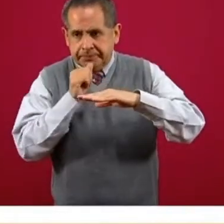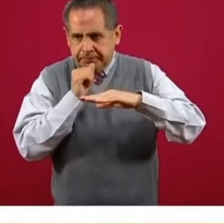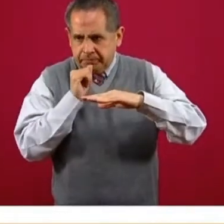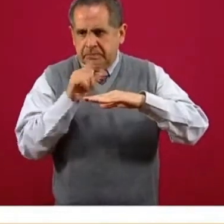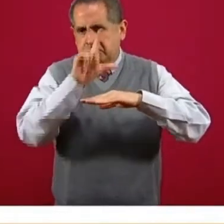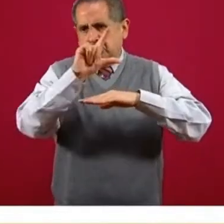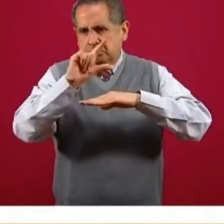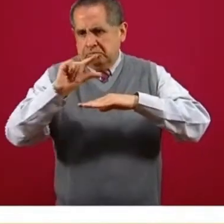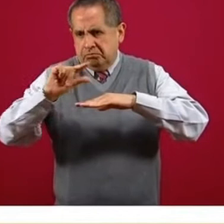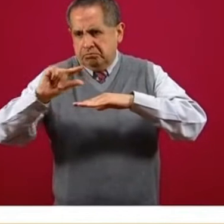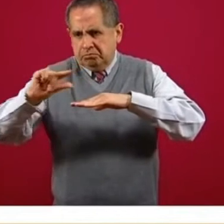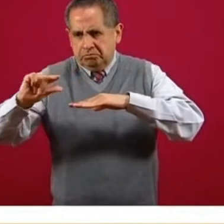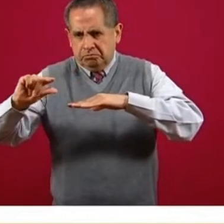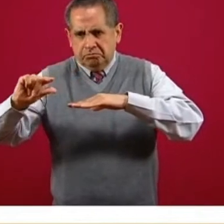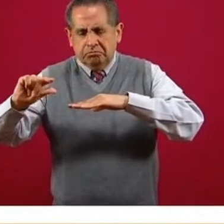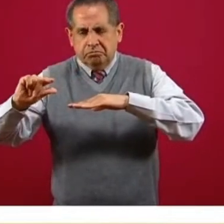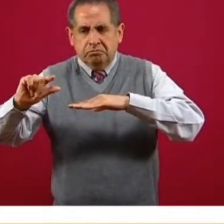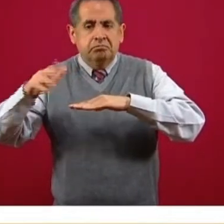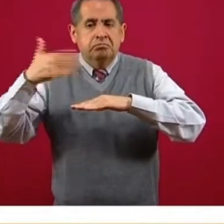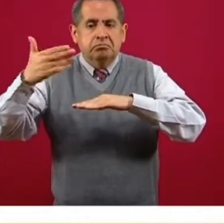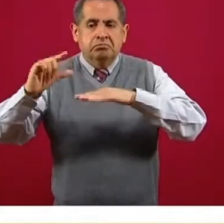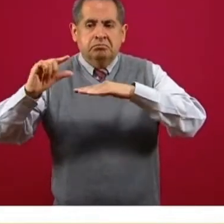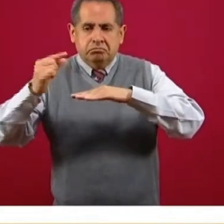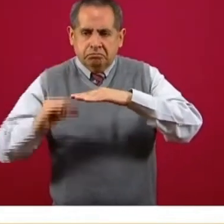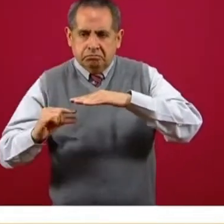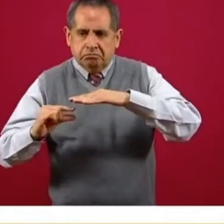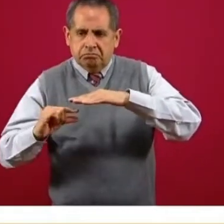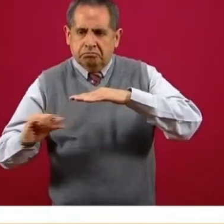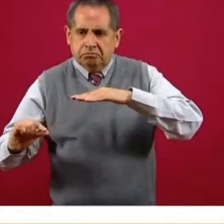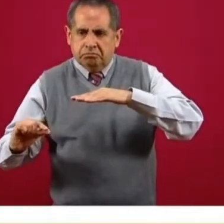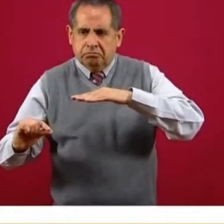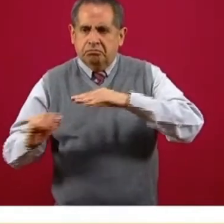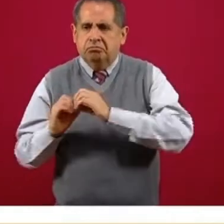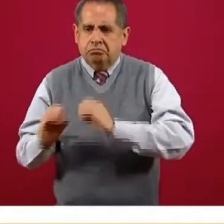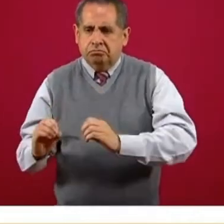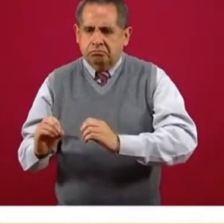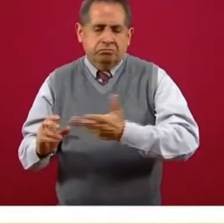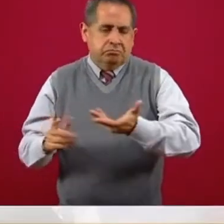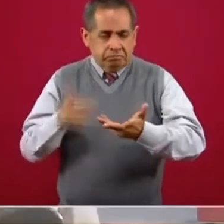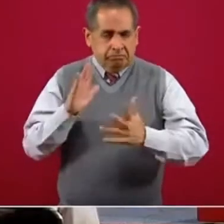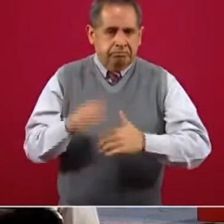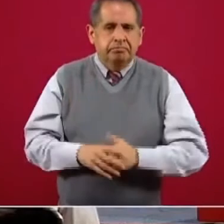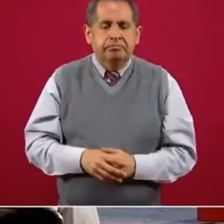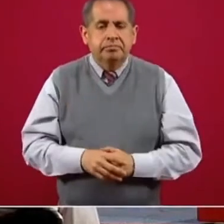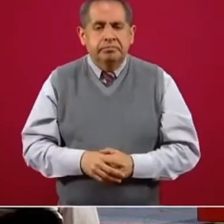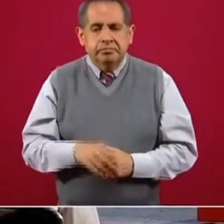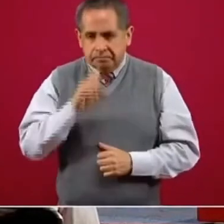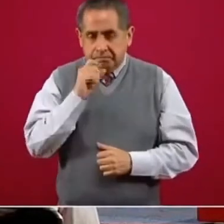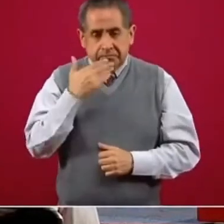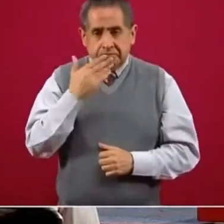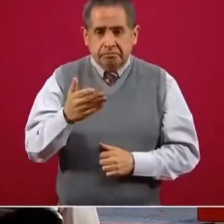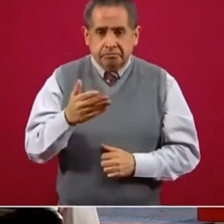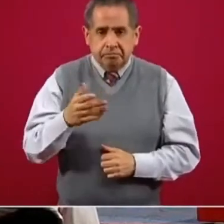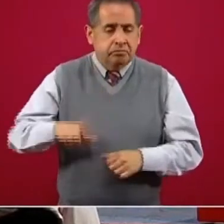pero se acerca ya progresivamente a uno, que será el punto donde empiece a disminuir la epidemia. También para